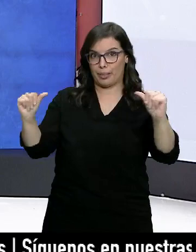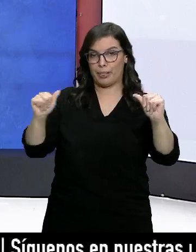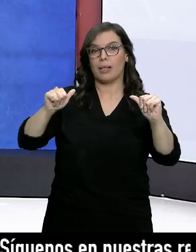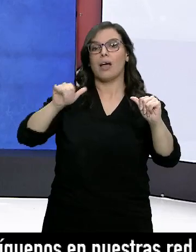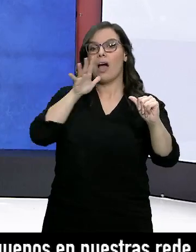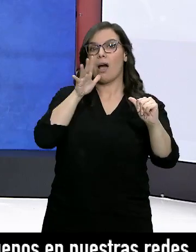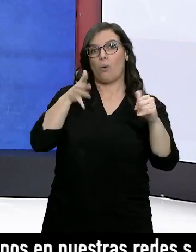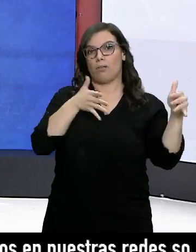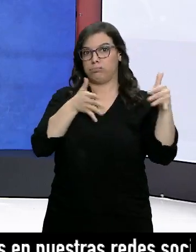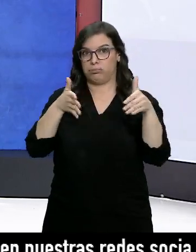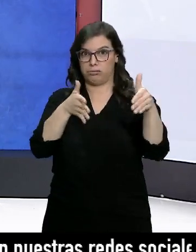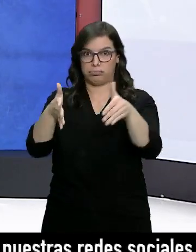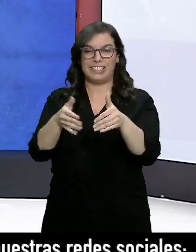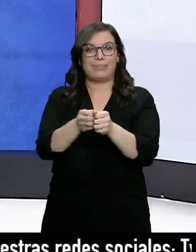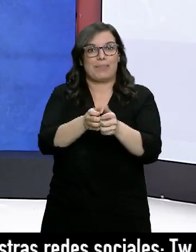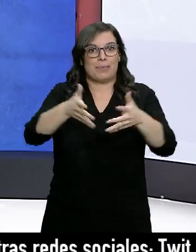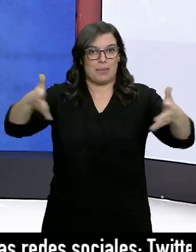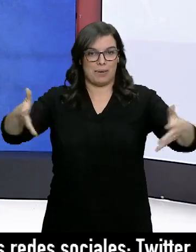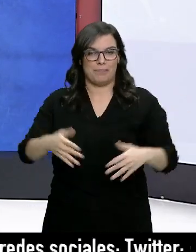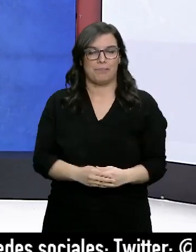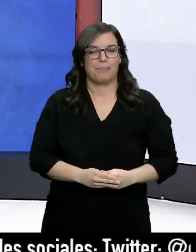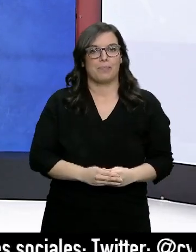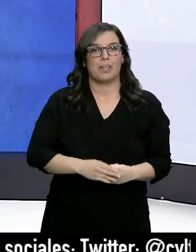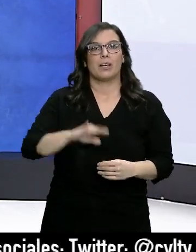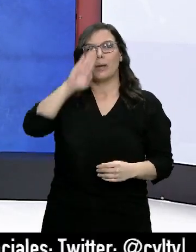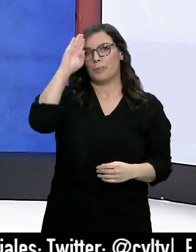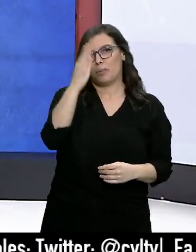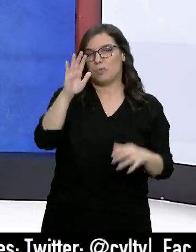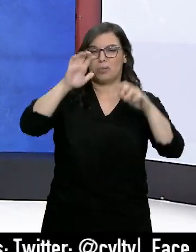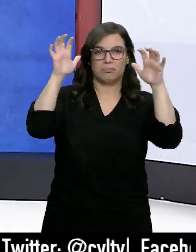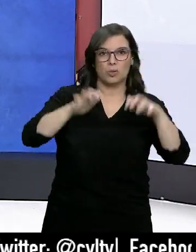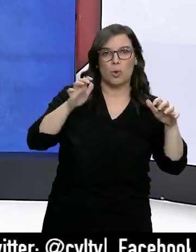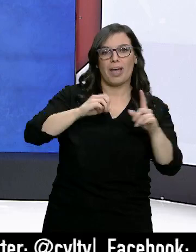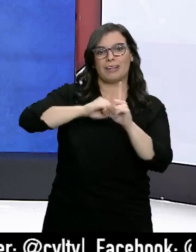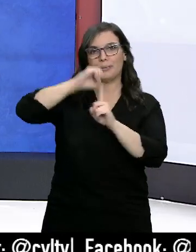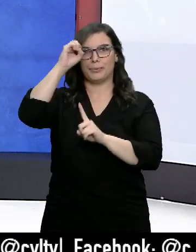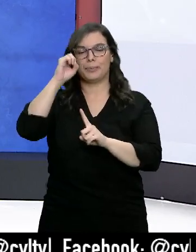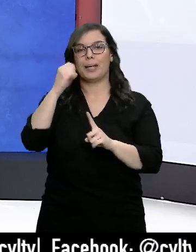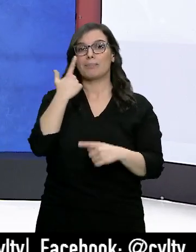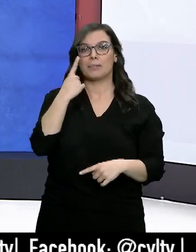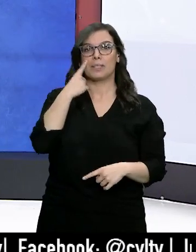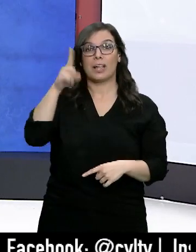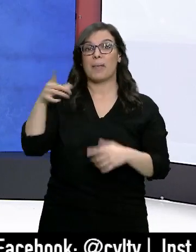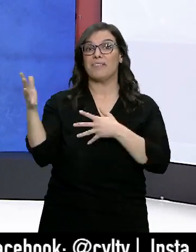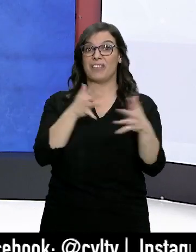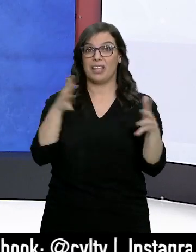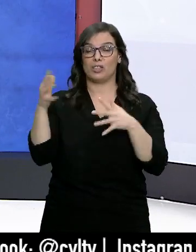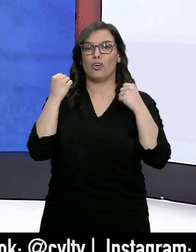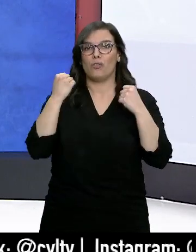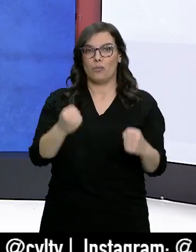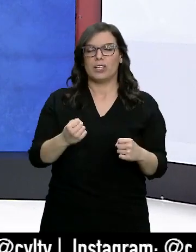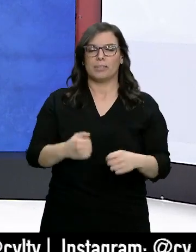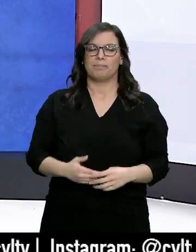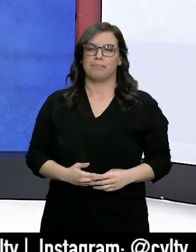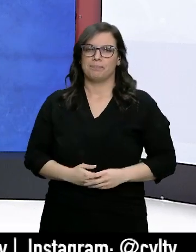crecer el cauce de los ríos. Ambiente inestable, con lluvias, temperaturas más altas y otro gran protagonista va a ser el viento que va a soplar con